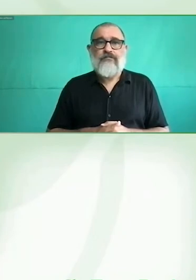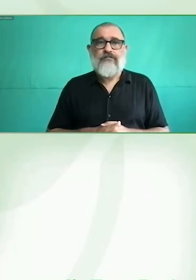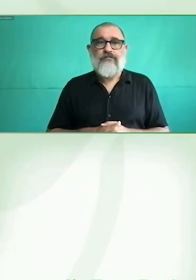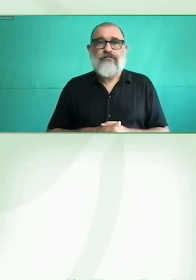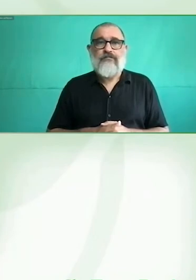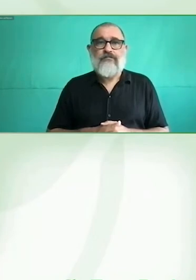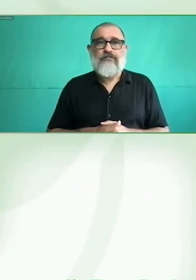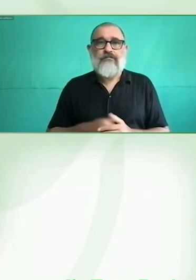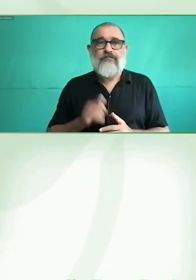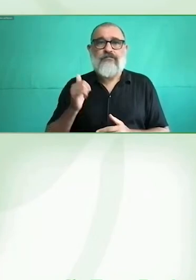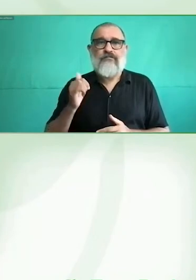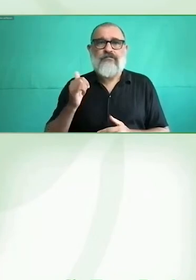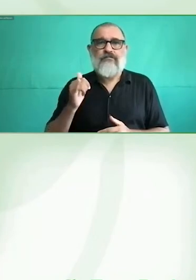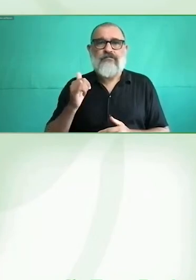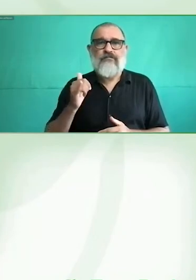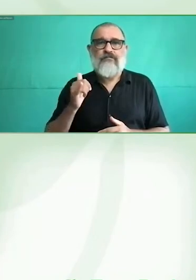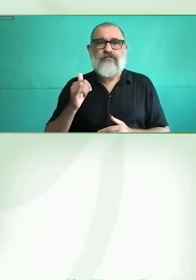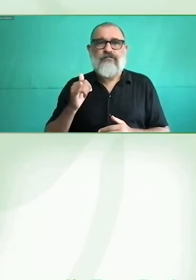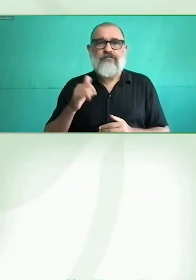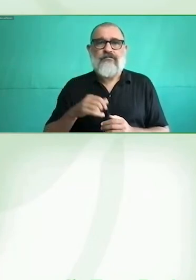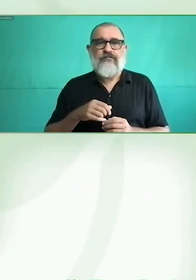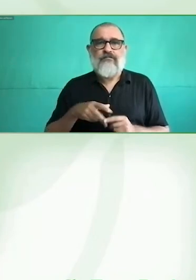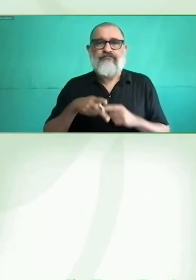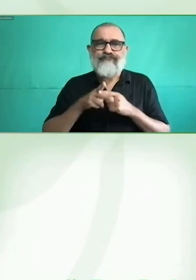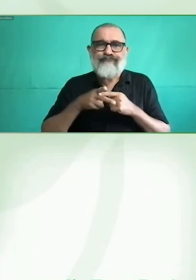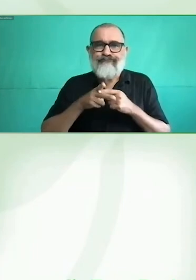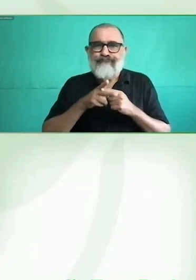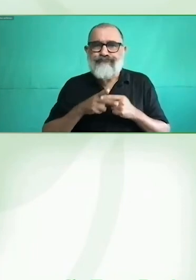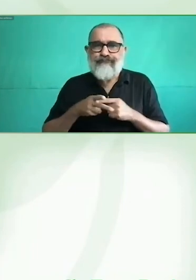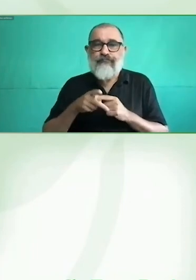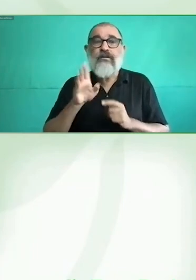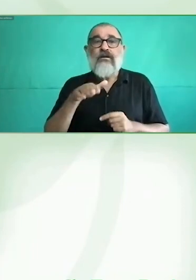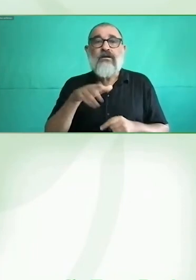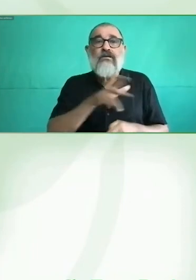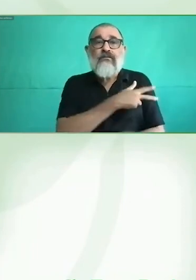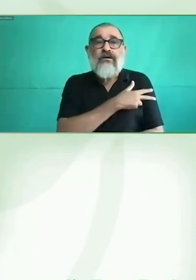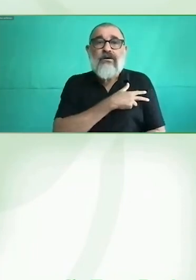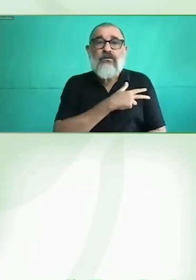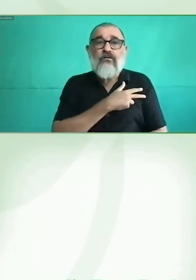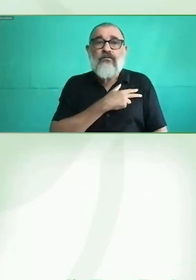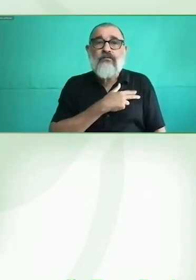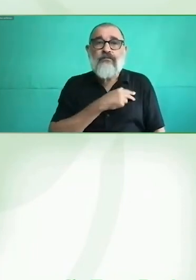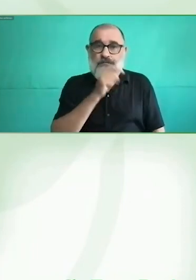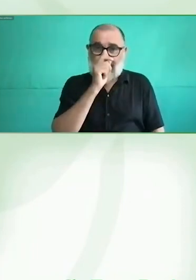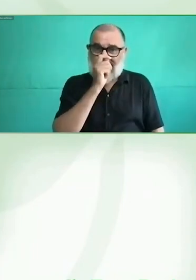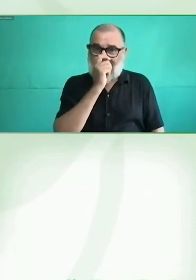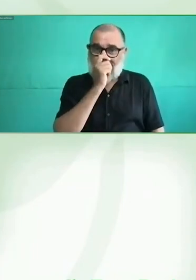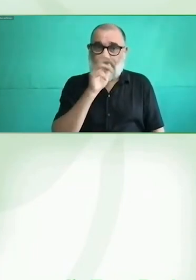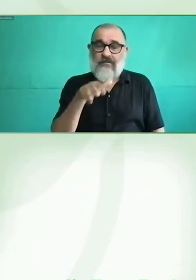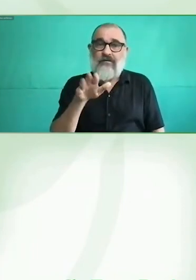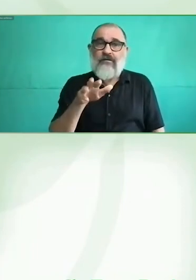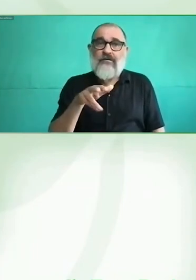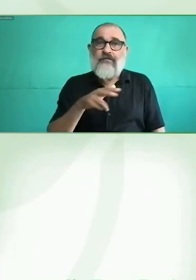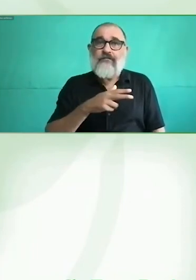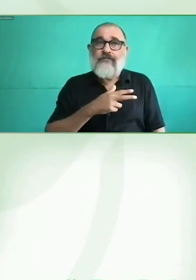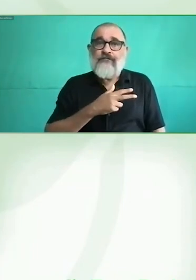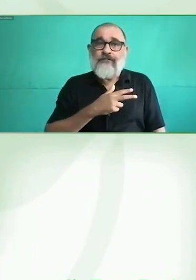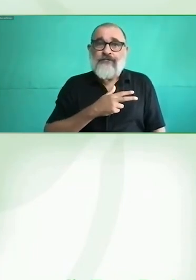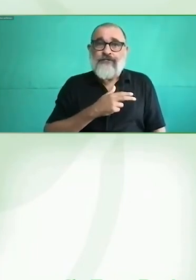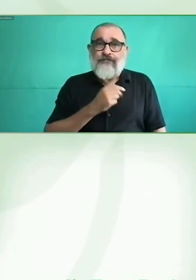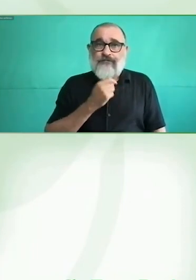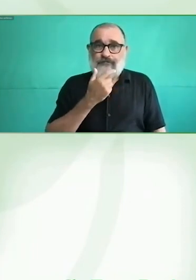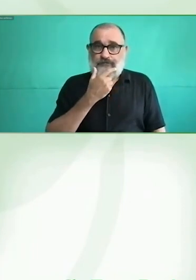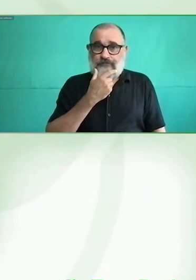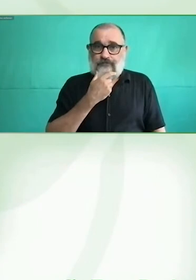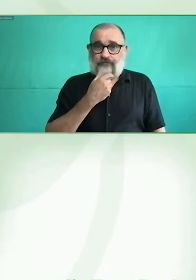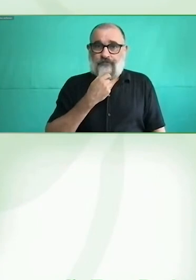inicio fue un poco distinto de lo que estábamos planeando, porque fue un apoyo de último minuto de Microsoft. Thank you so